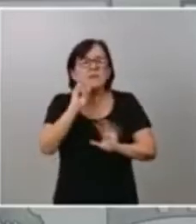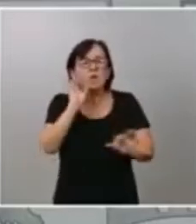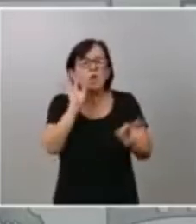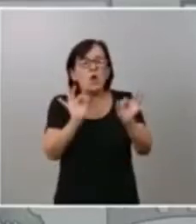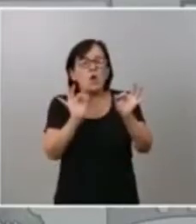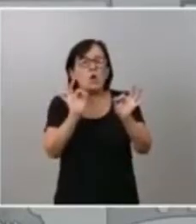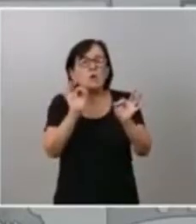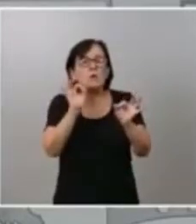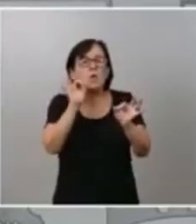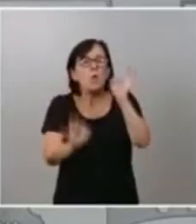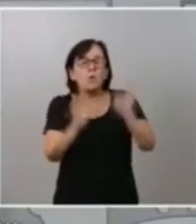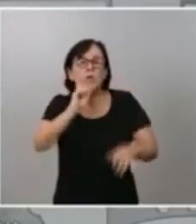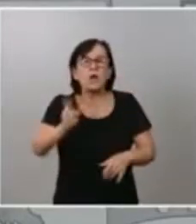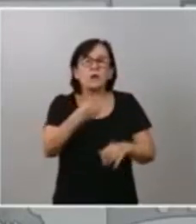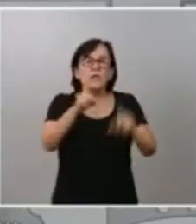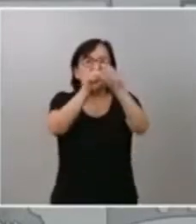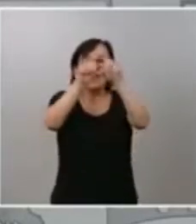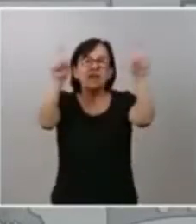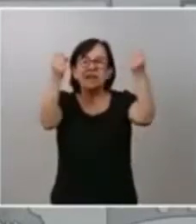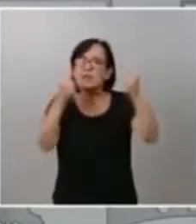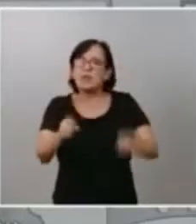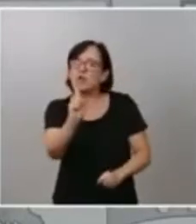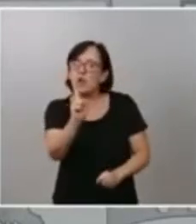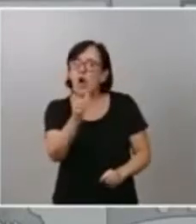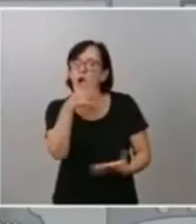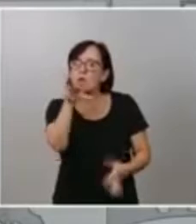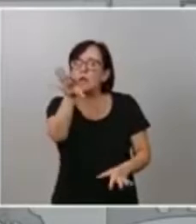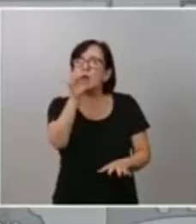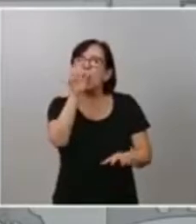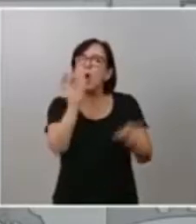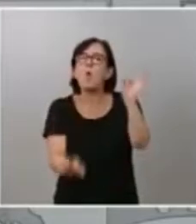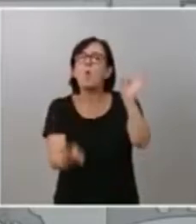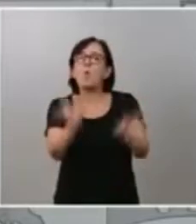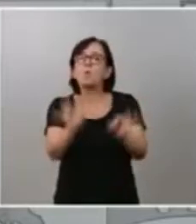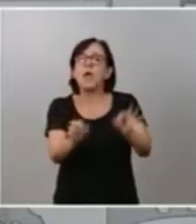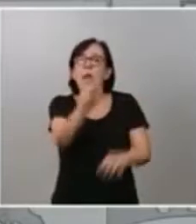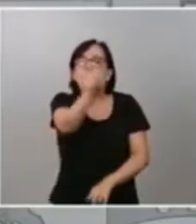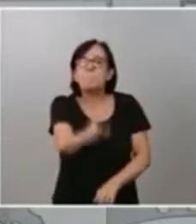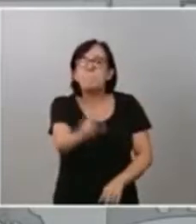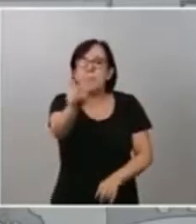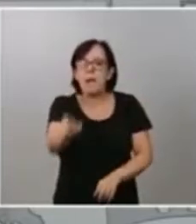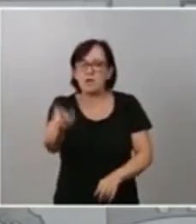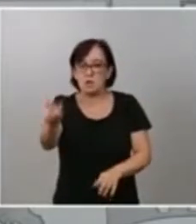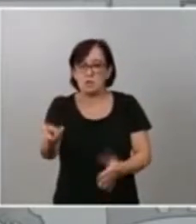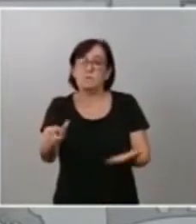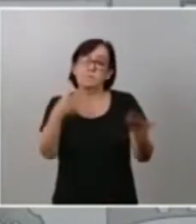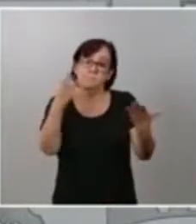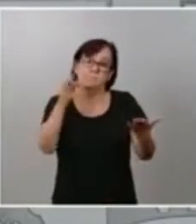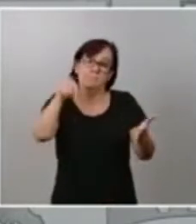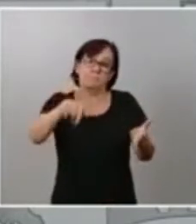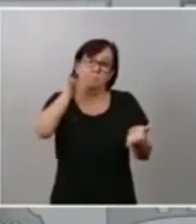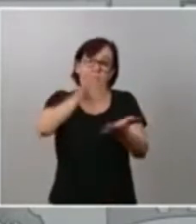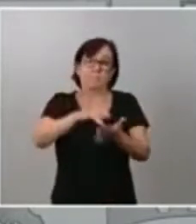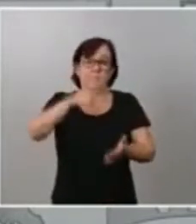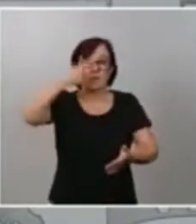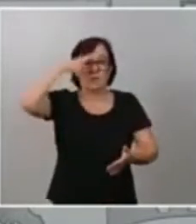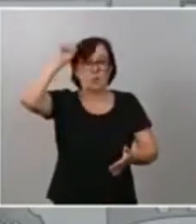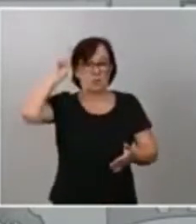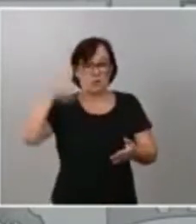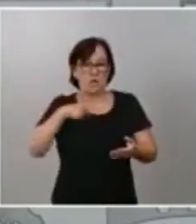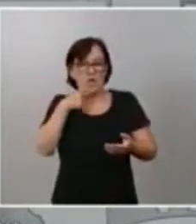se juzga a personas. Y en este caso, don Juan Carlos ha dicho claramente que